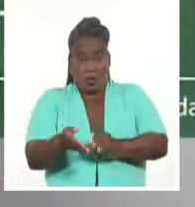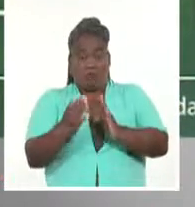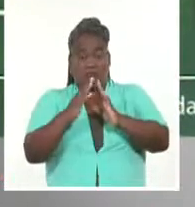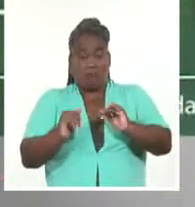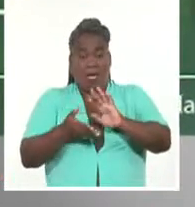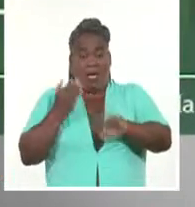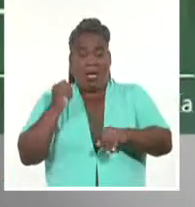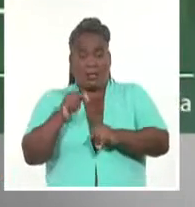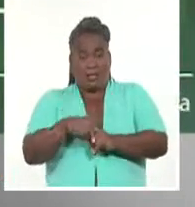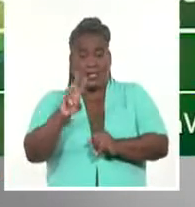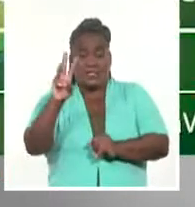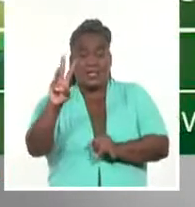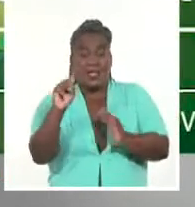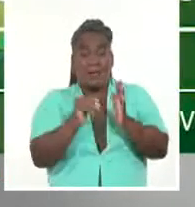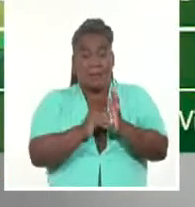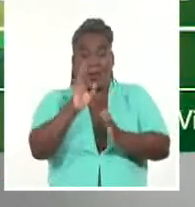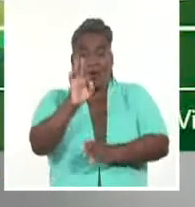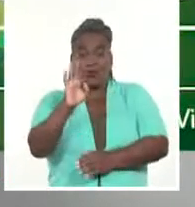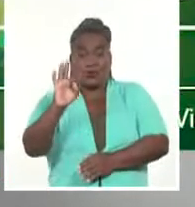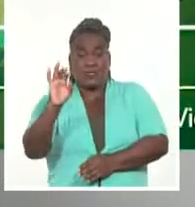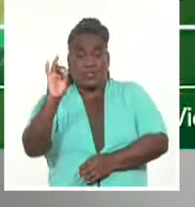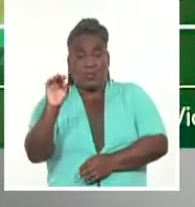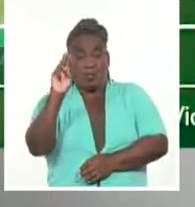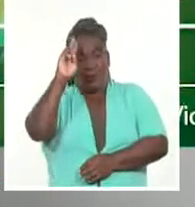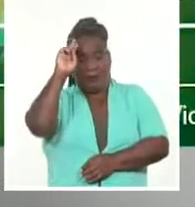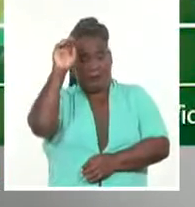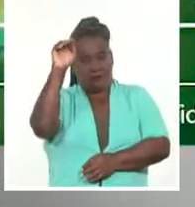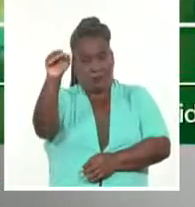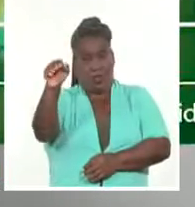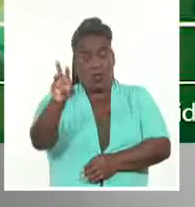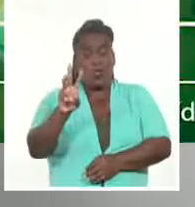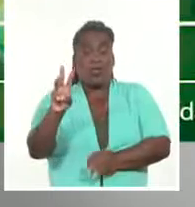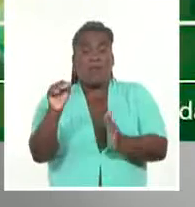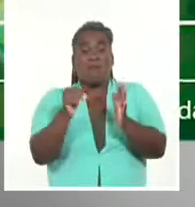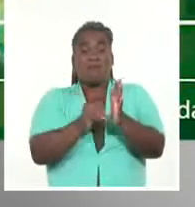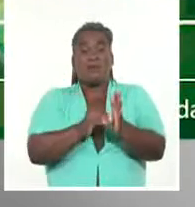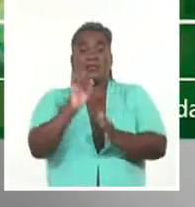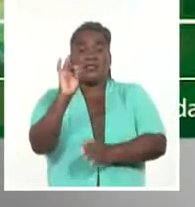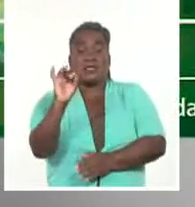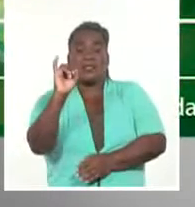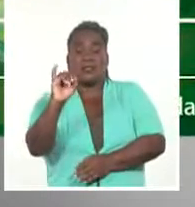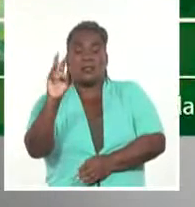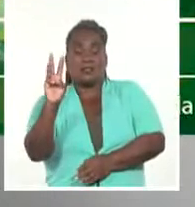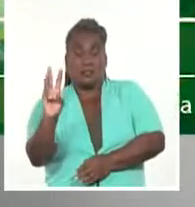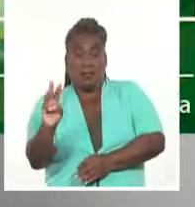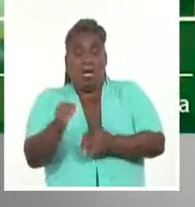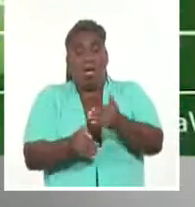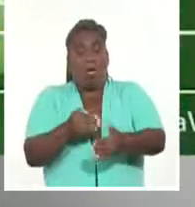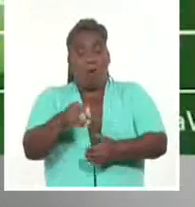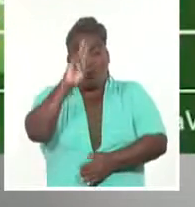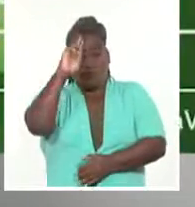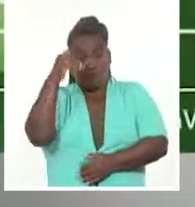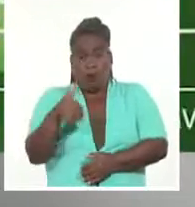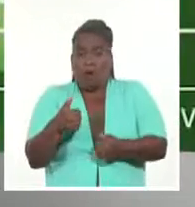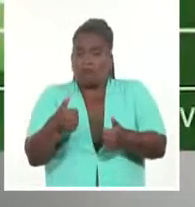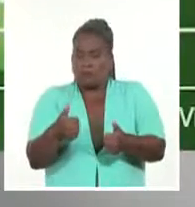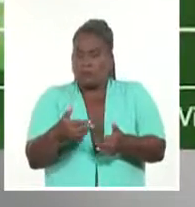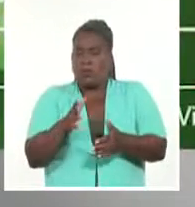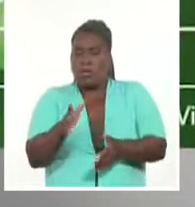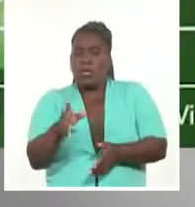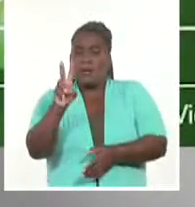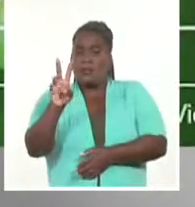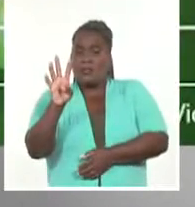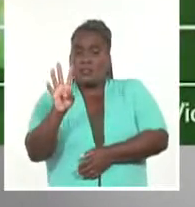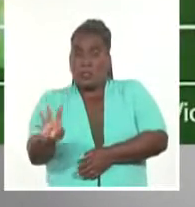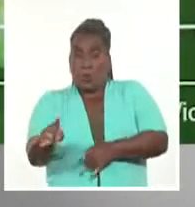ingresados 3,787 pacientes, de ellos 3,763 con evolución clínica estable y 24 se